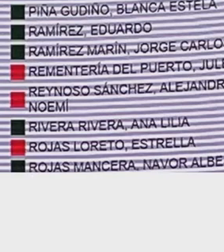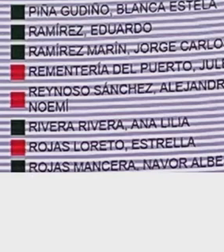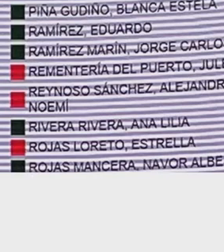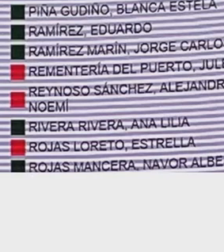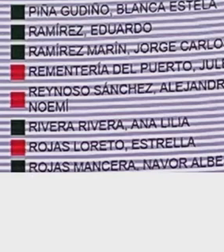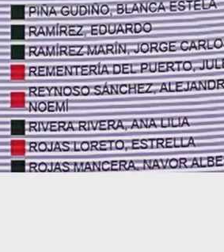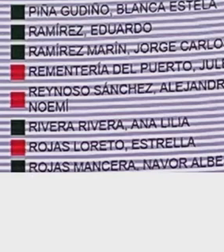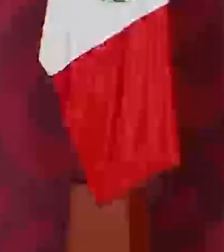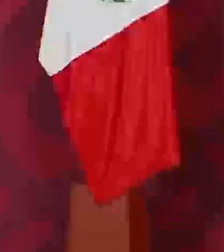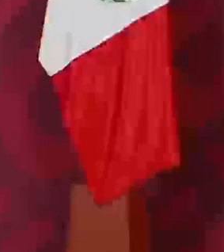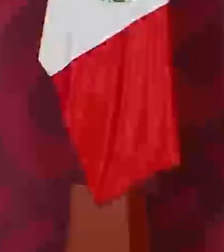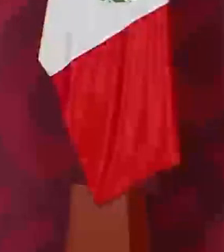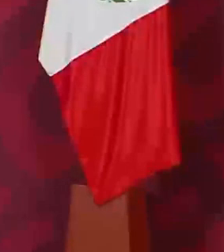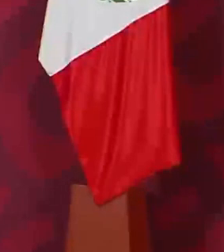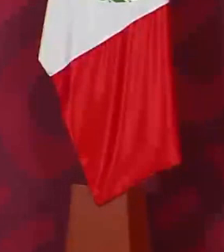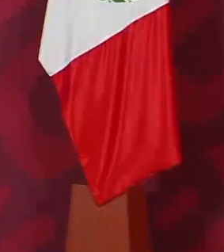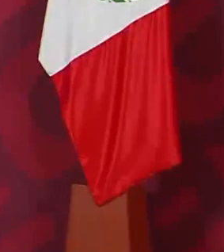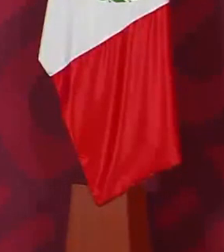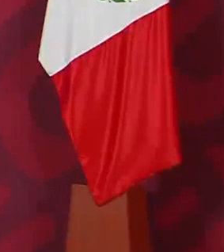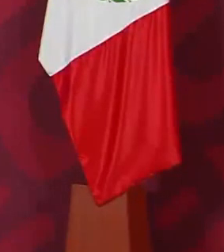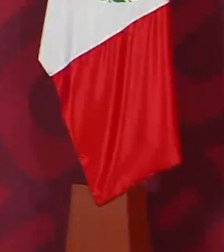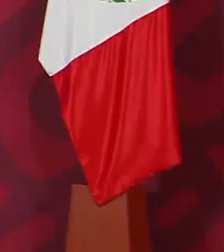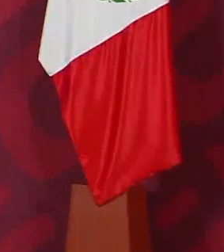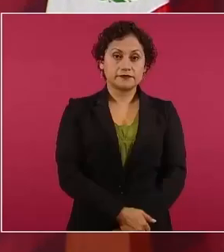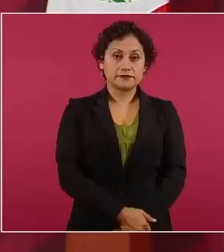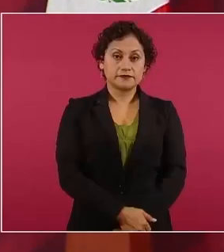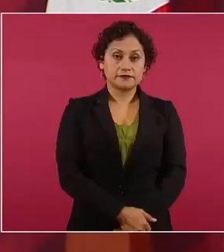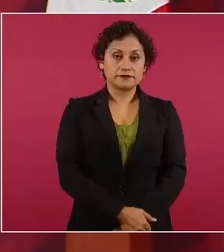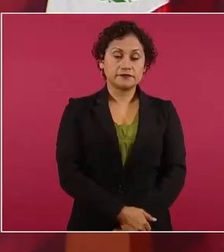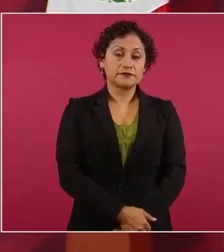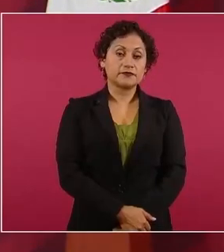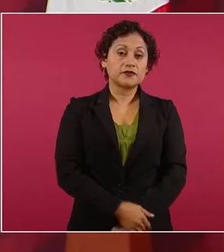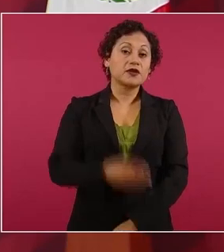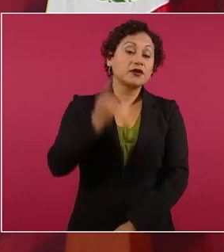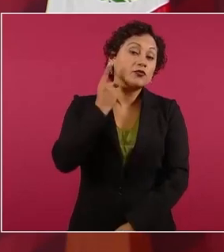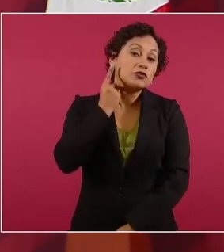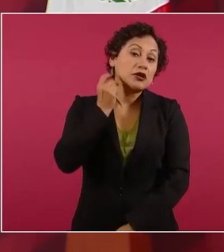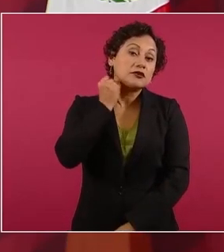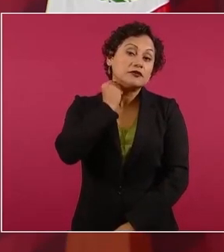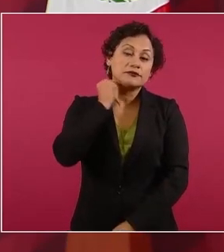porque esto tiene que ver con la seguridad pública